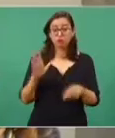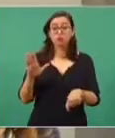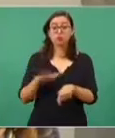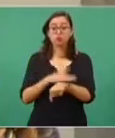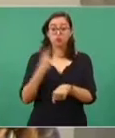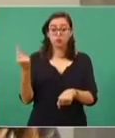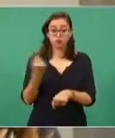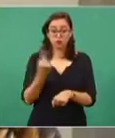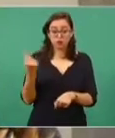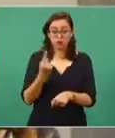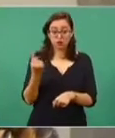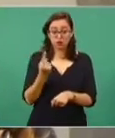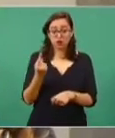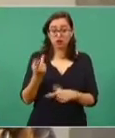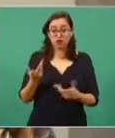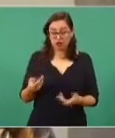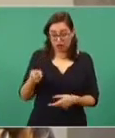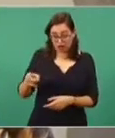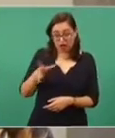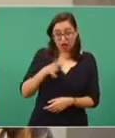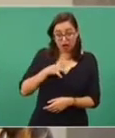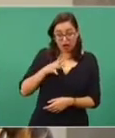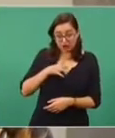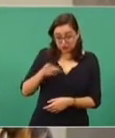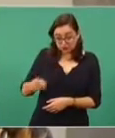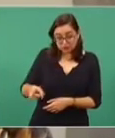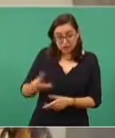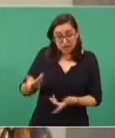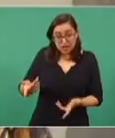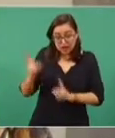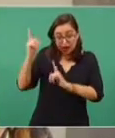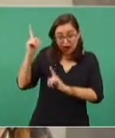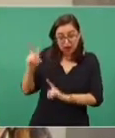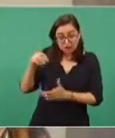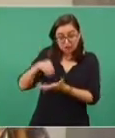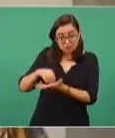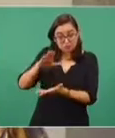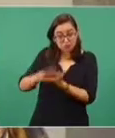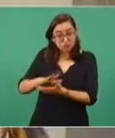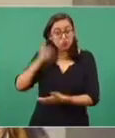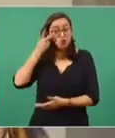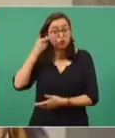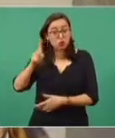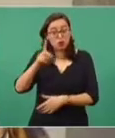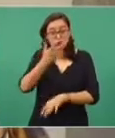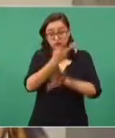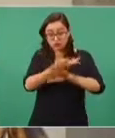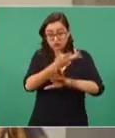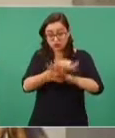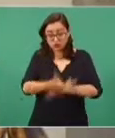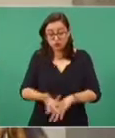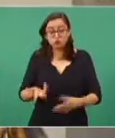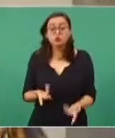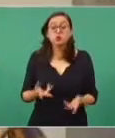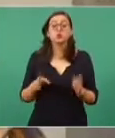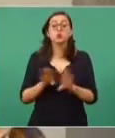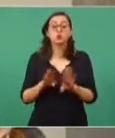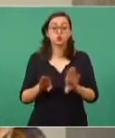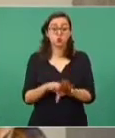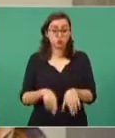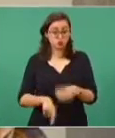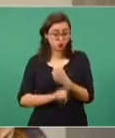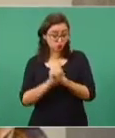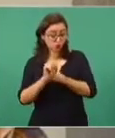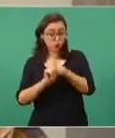esa arma sellada con el nombre del ejército norteamericano y bueno, pues ahí hay un problema que involucra